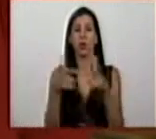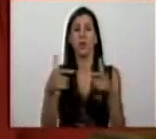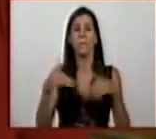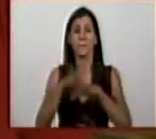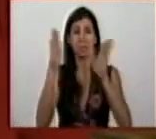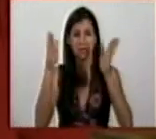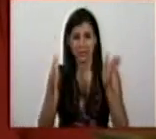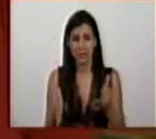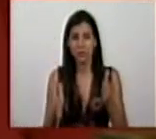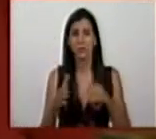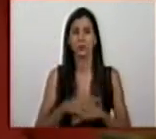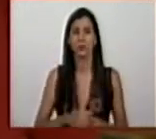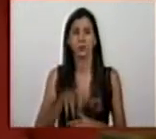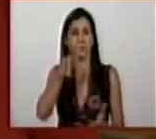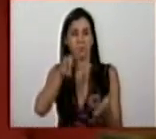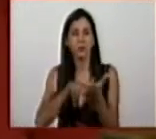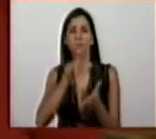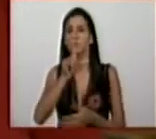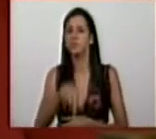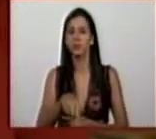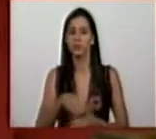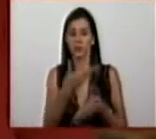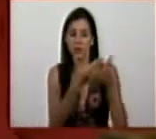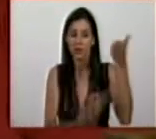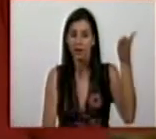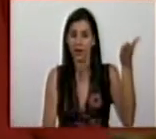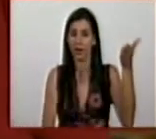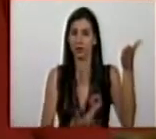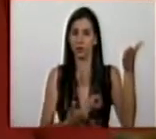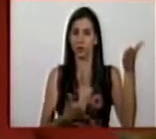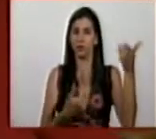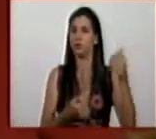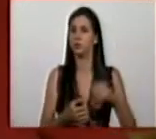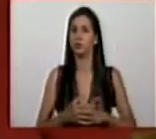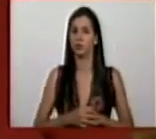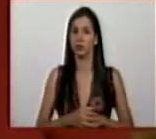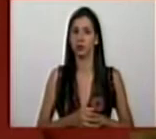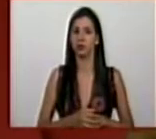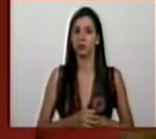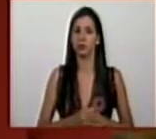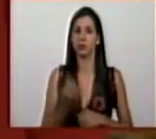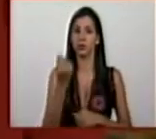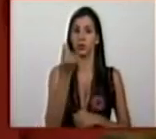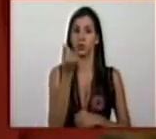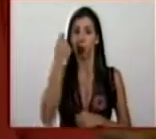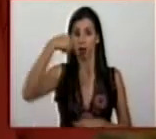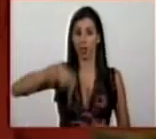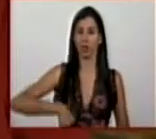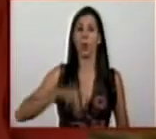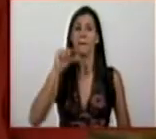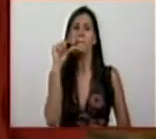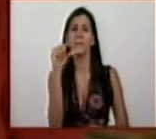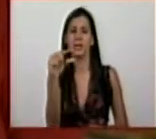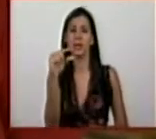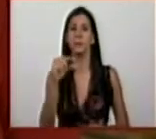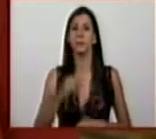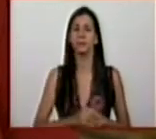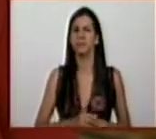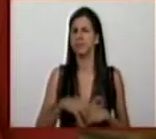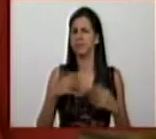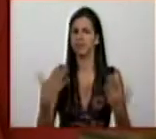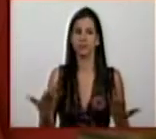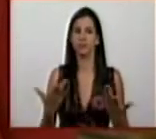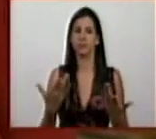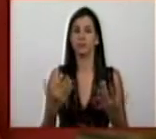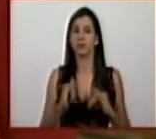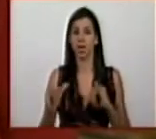Se aprobó el decreto de salario mínimo. El decreto de salario mínimo